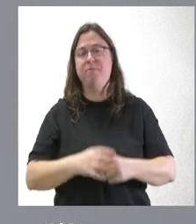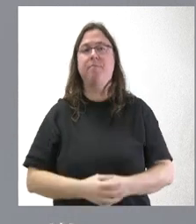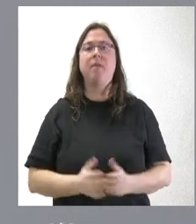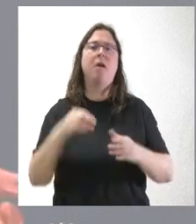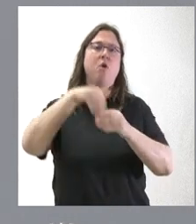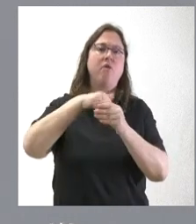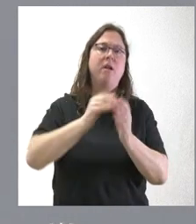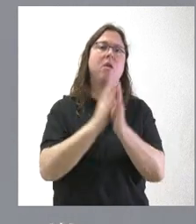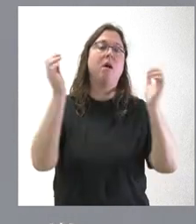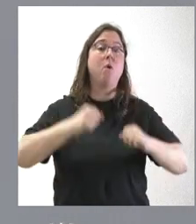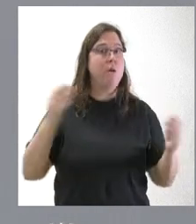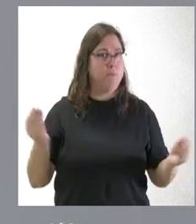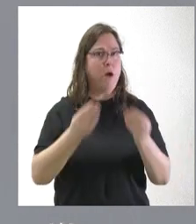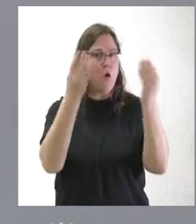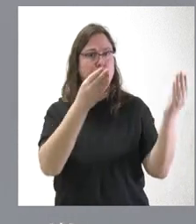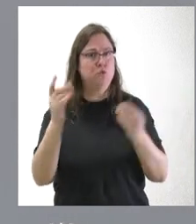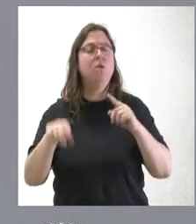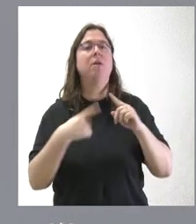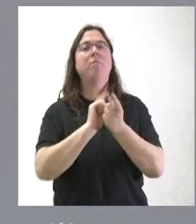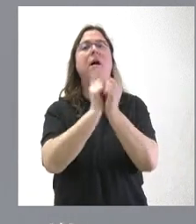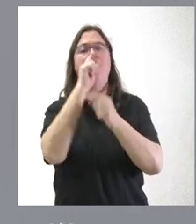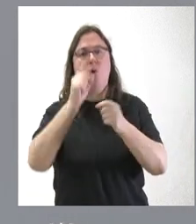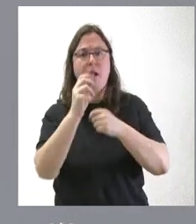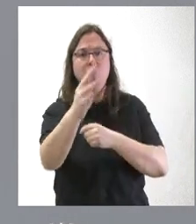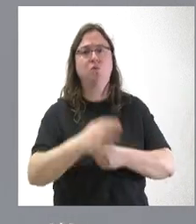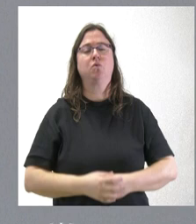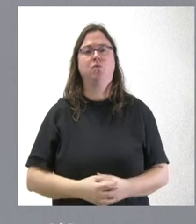acuerdos, lo que se mejora, que es mucho, y el cambio también para los próximos años.